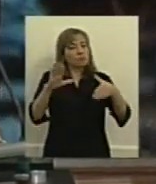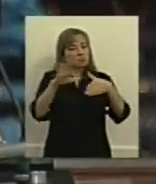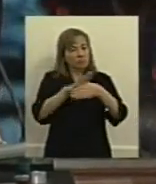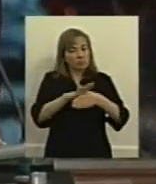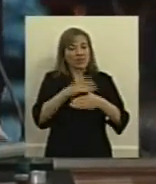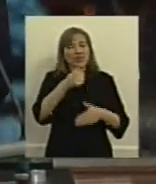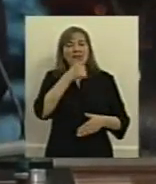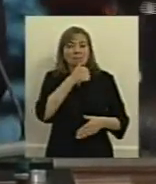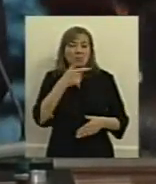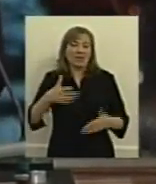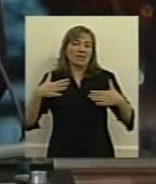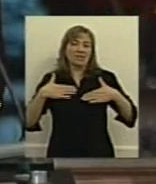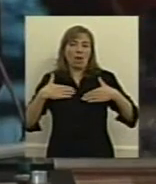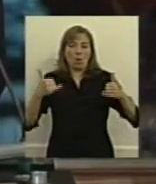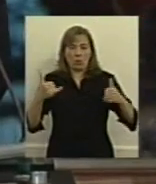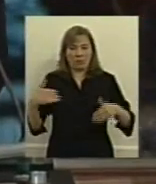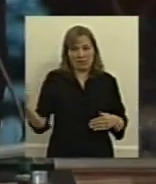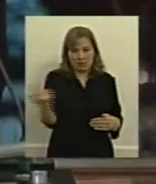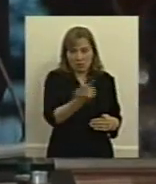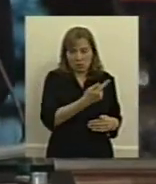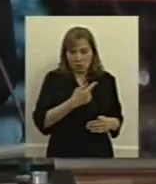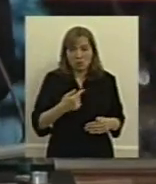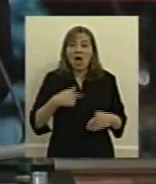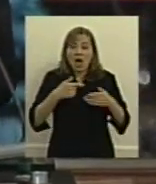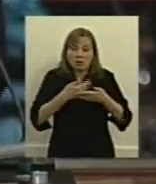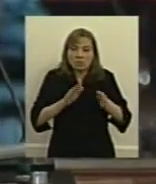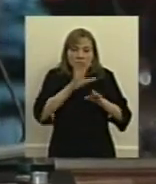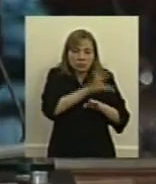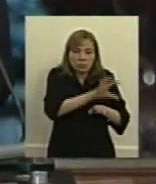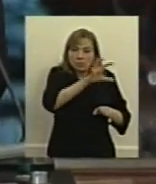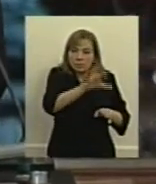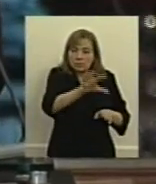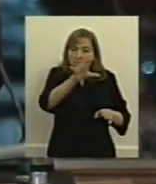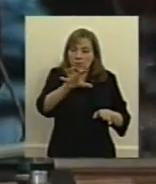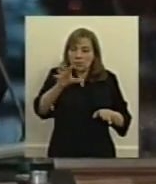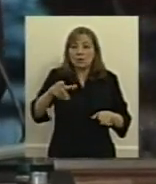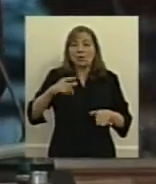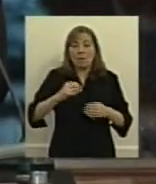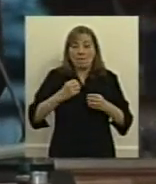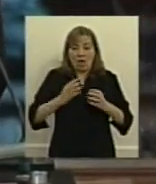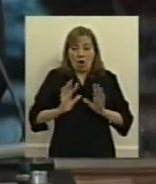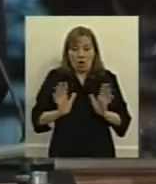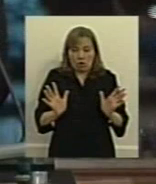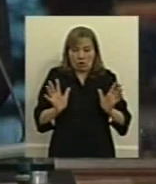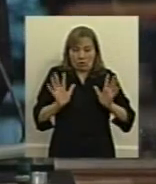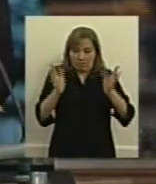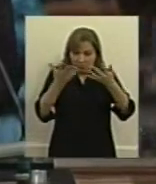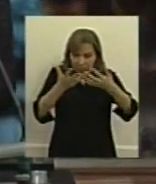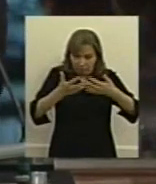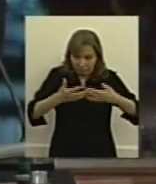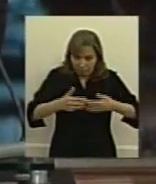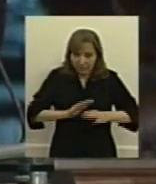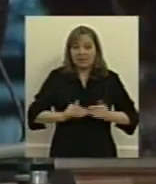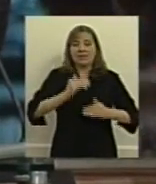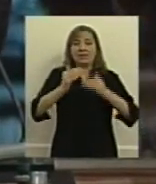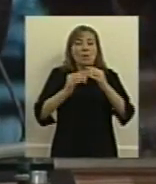en la salud y así en todas las áreas yo creo que cuando se va afinando se va cada vez descubriendo lo que falta